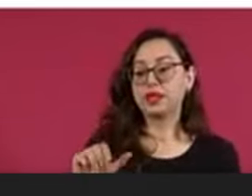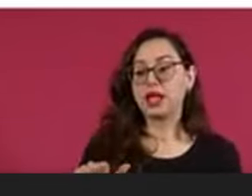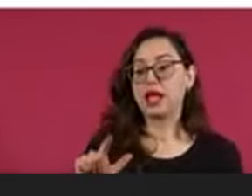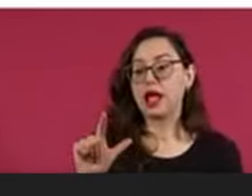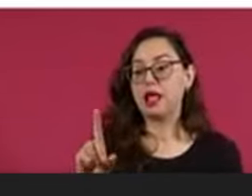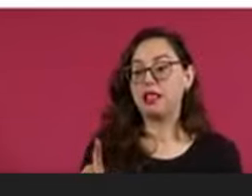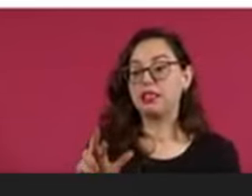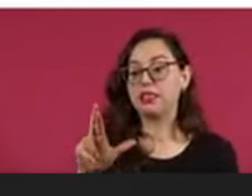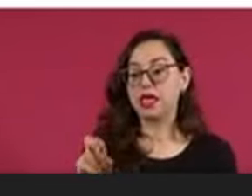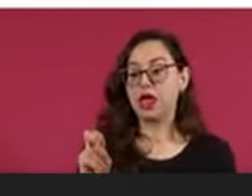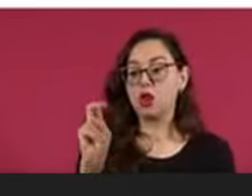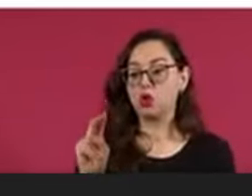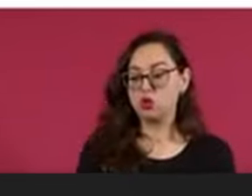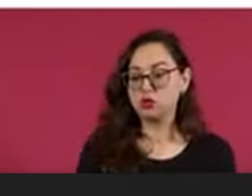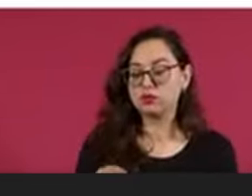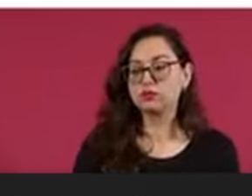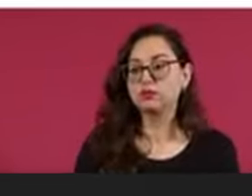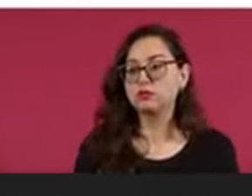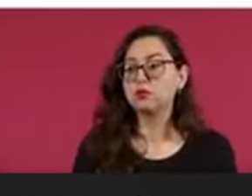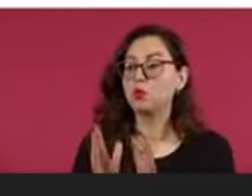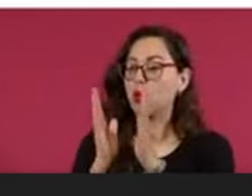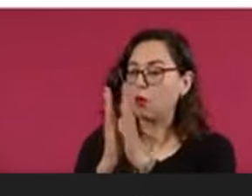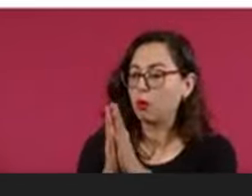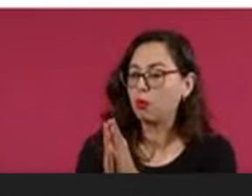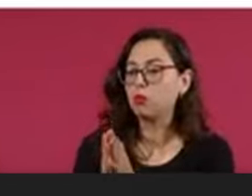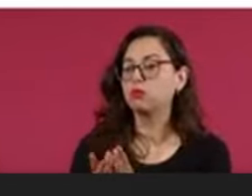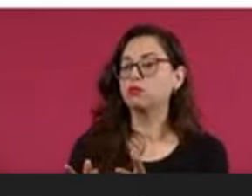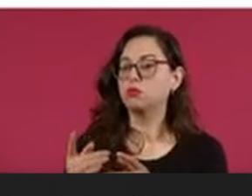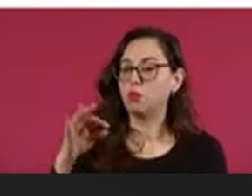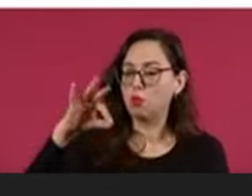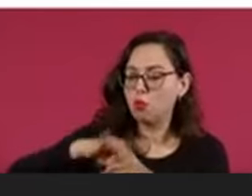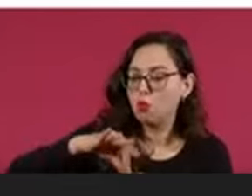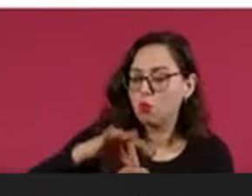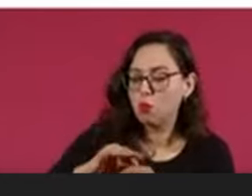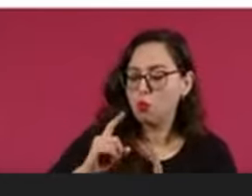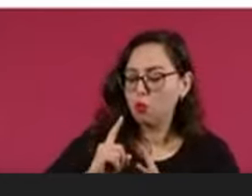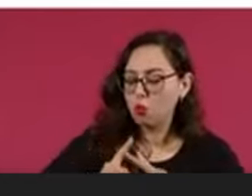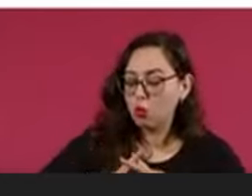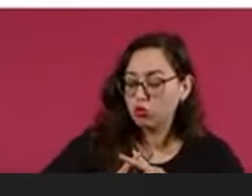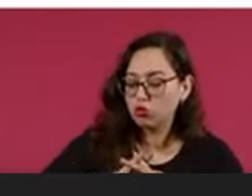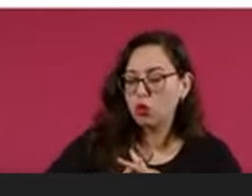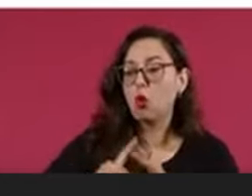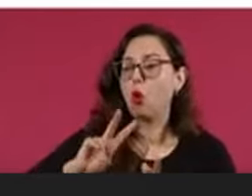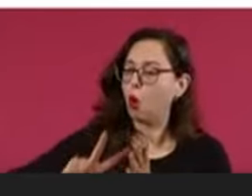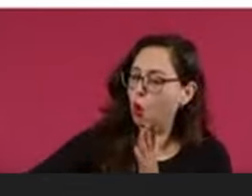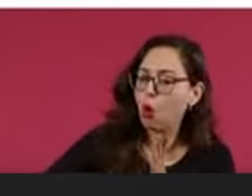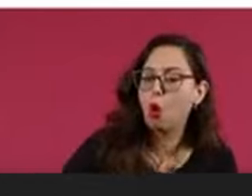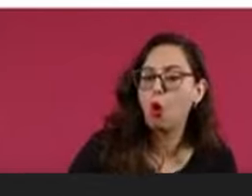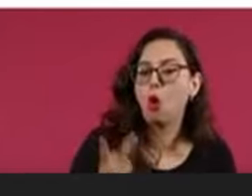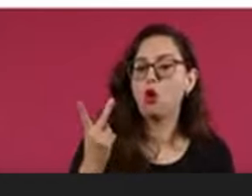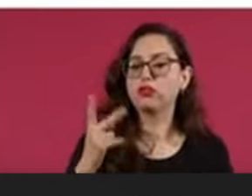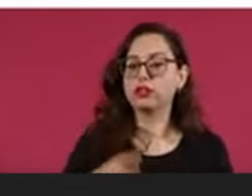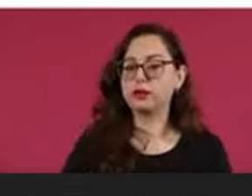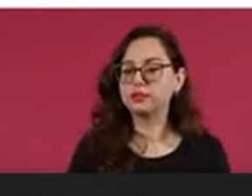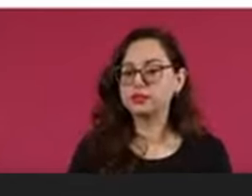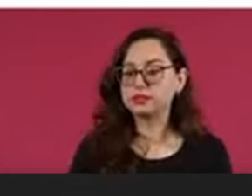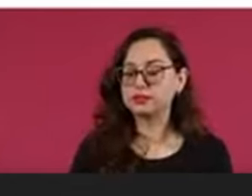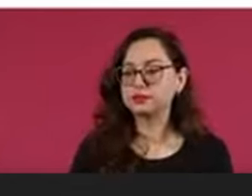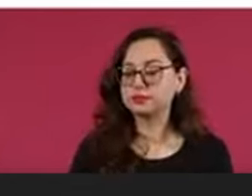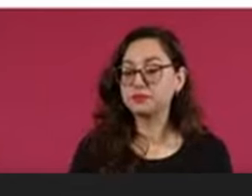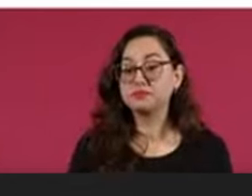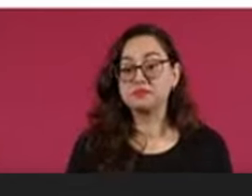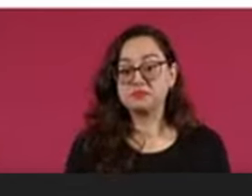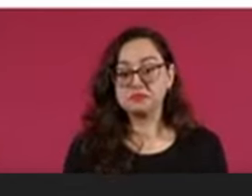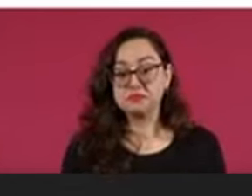de los votos, me comprometería a no convocar a